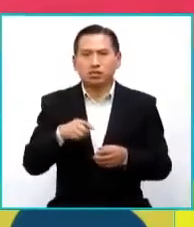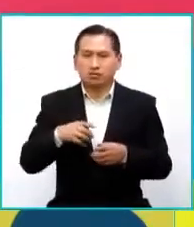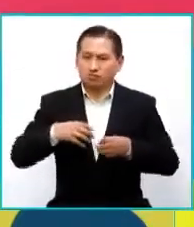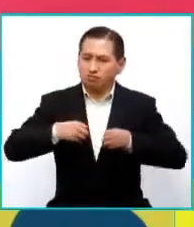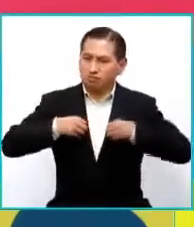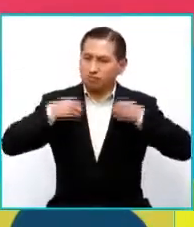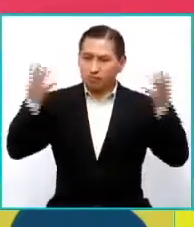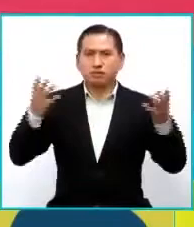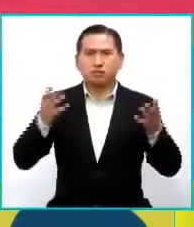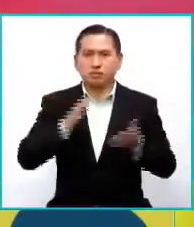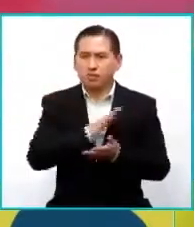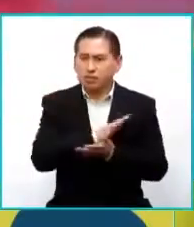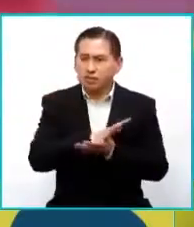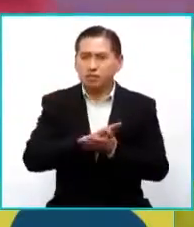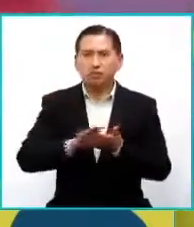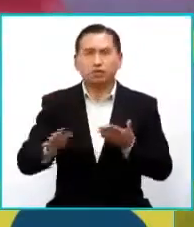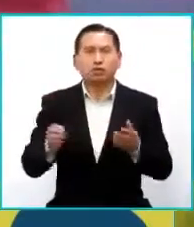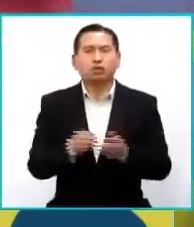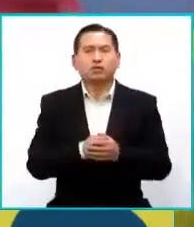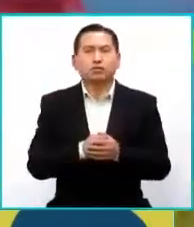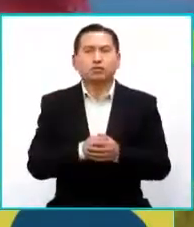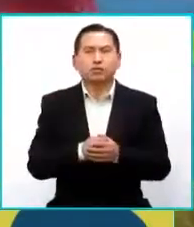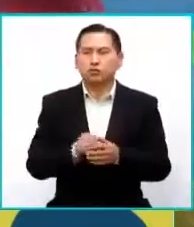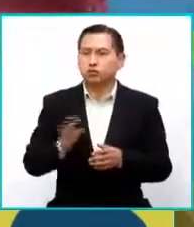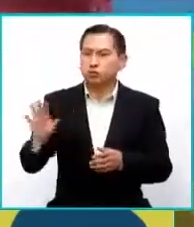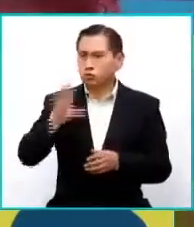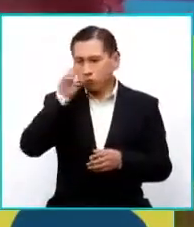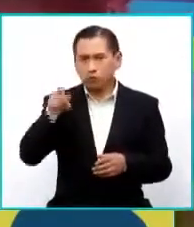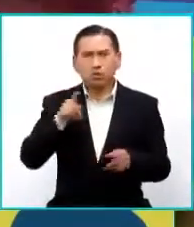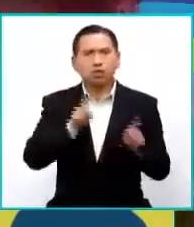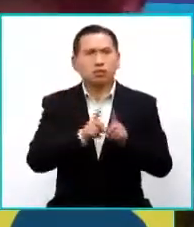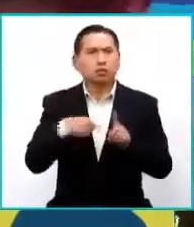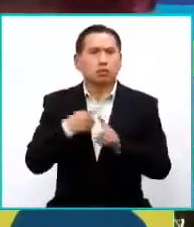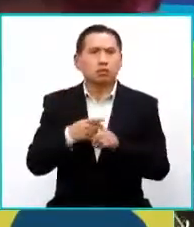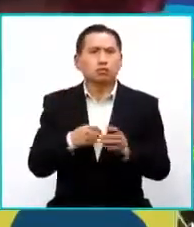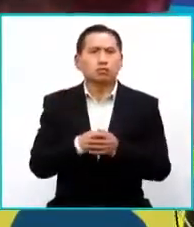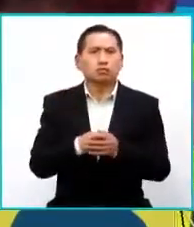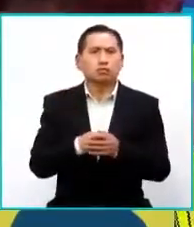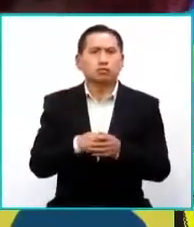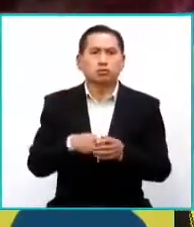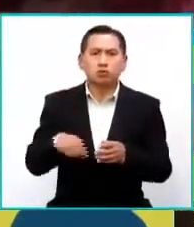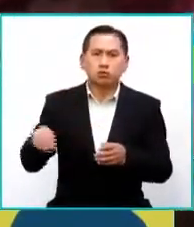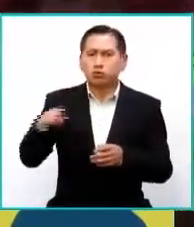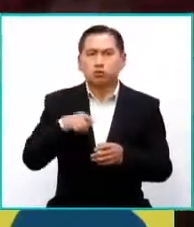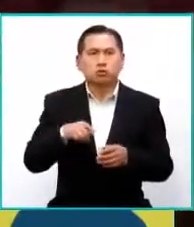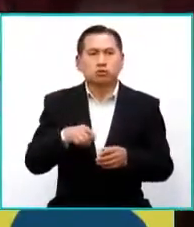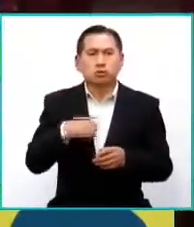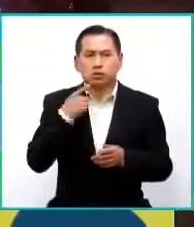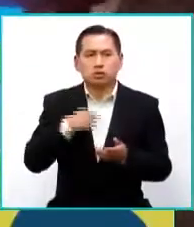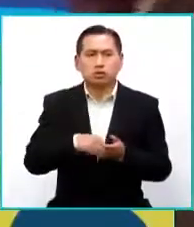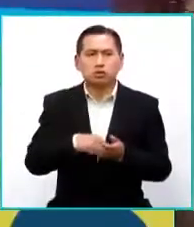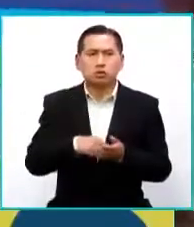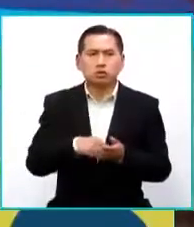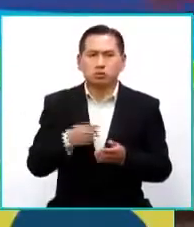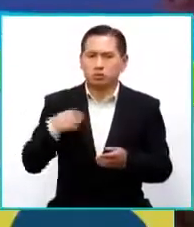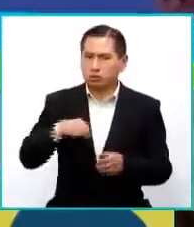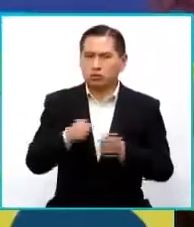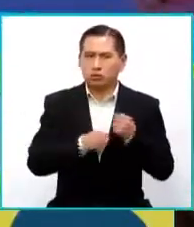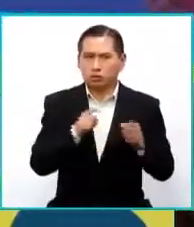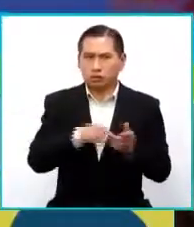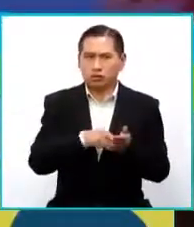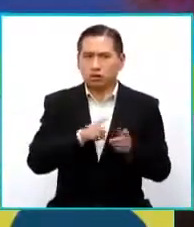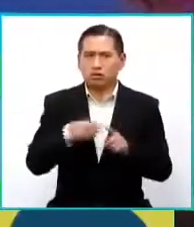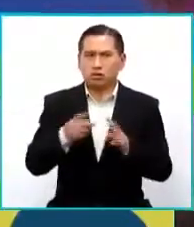sacarlo, limpiarlo. Y los chicos también, porque ellos de alguna manera también, ellos mismos dicen, también somos víctimas